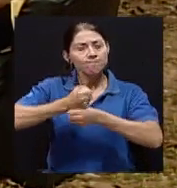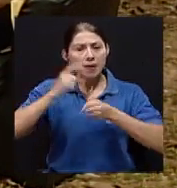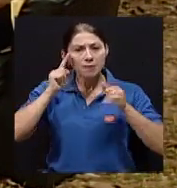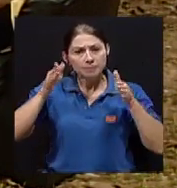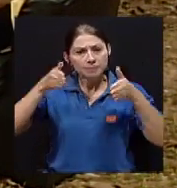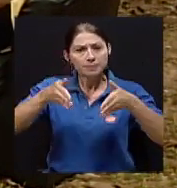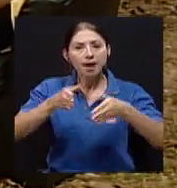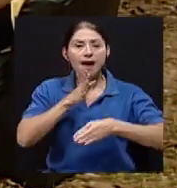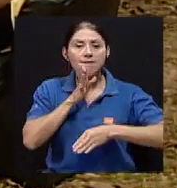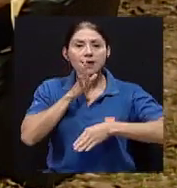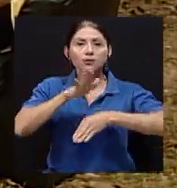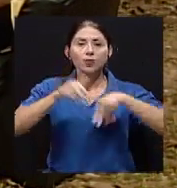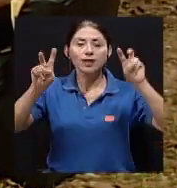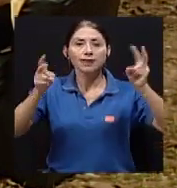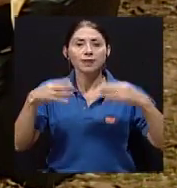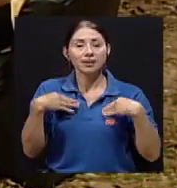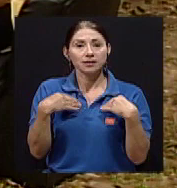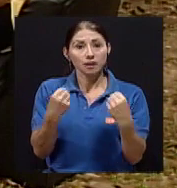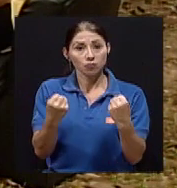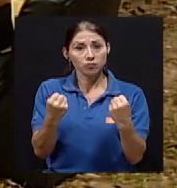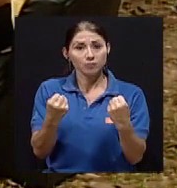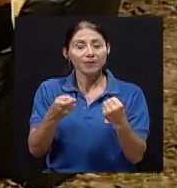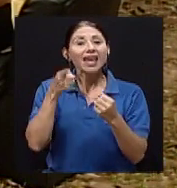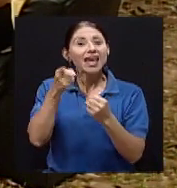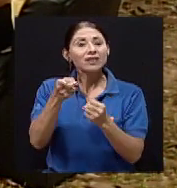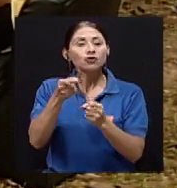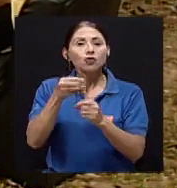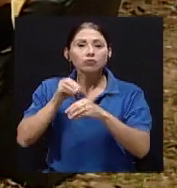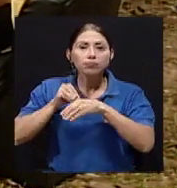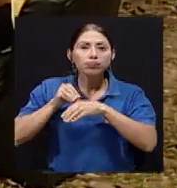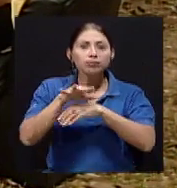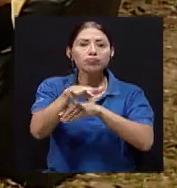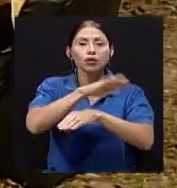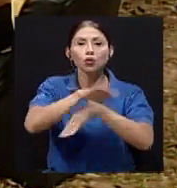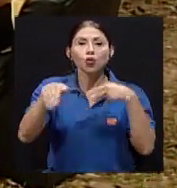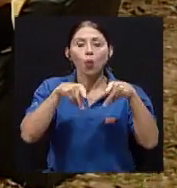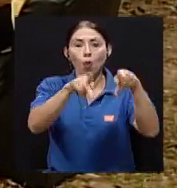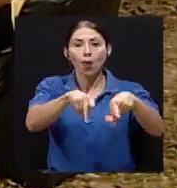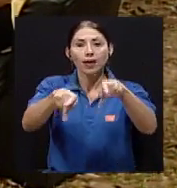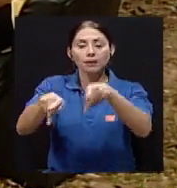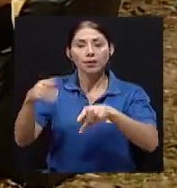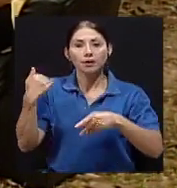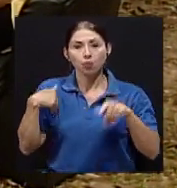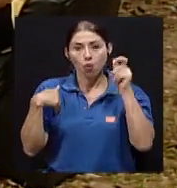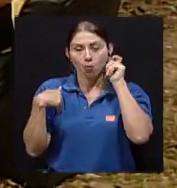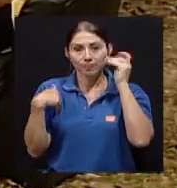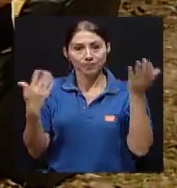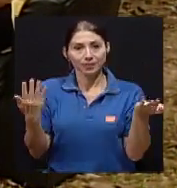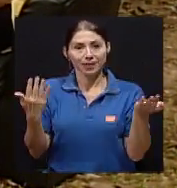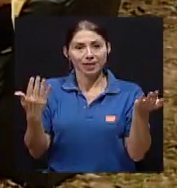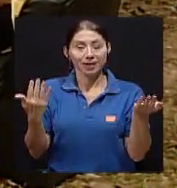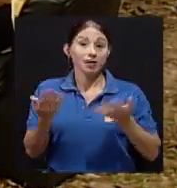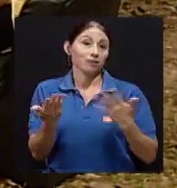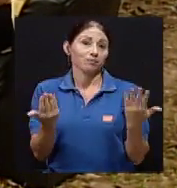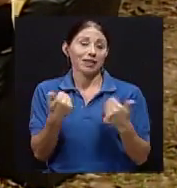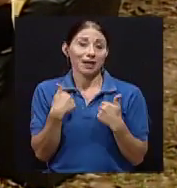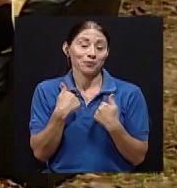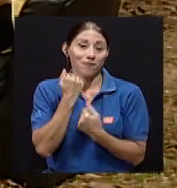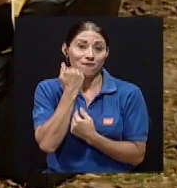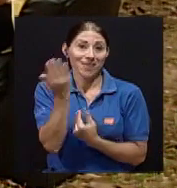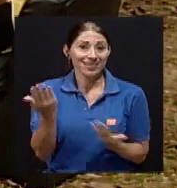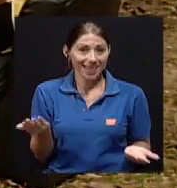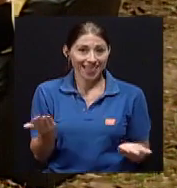sin duda repercuten en toda la población, en todas y en todos. Y tenemos la facilidad de que tenemos a